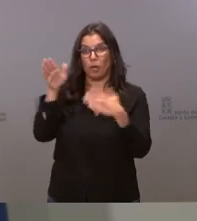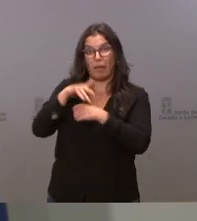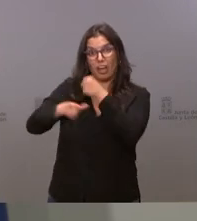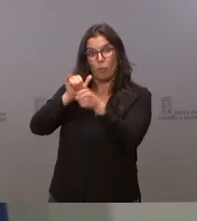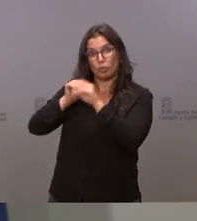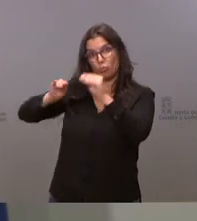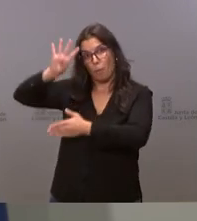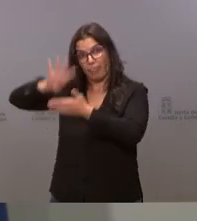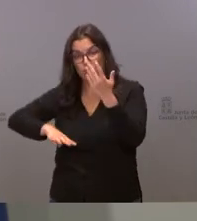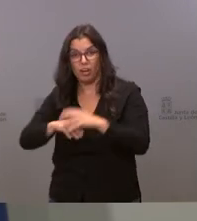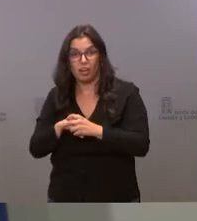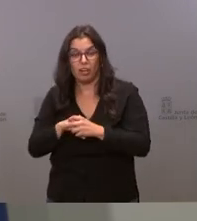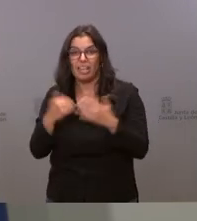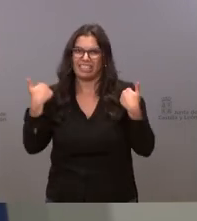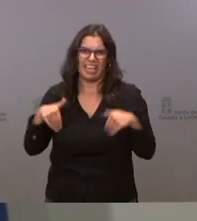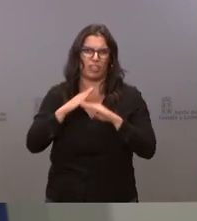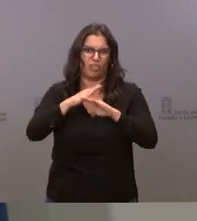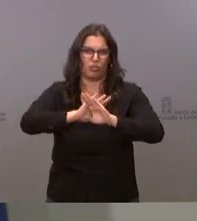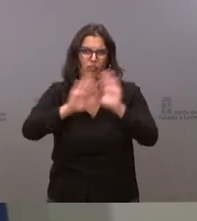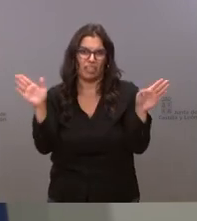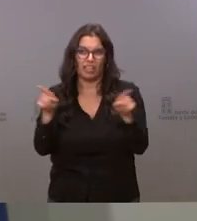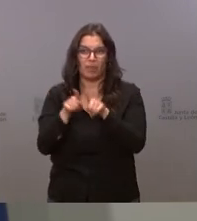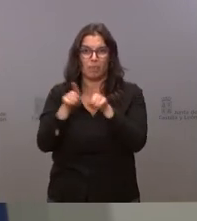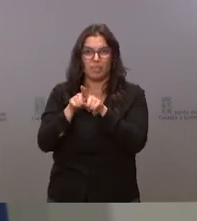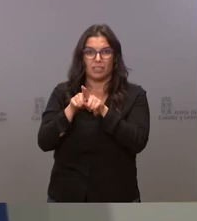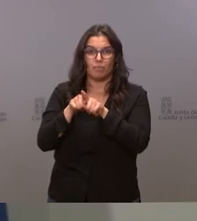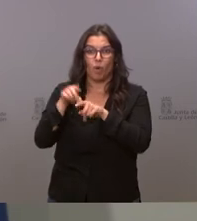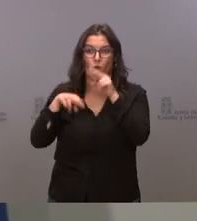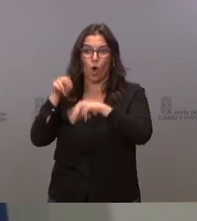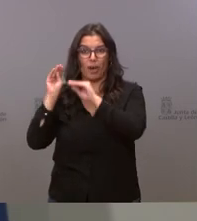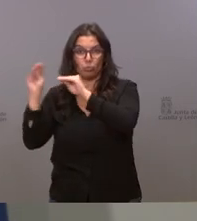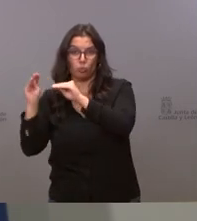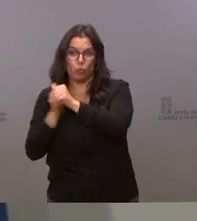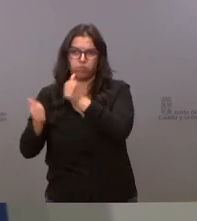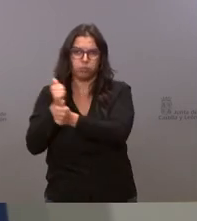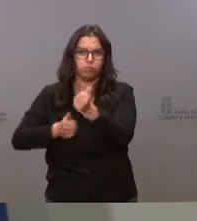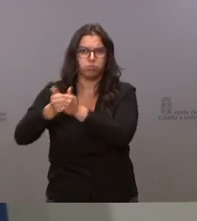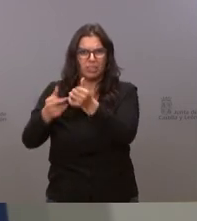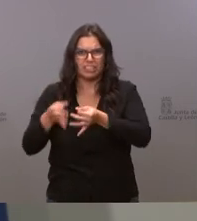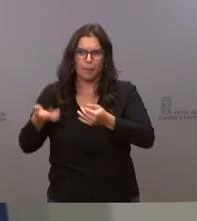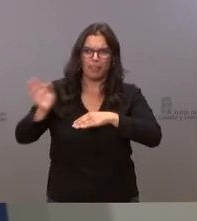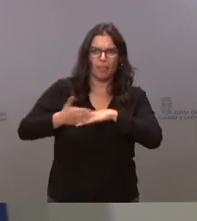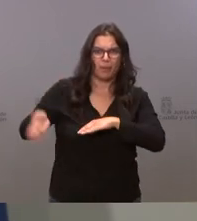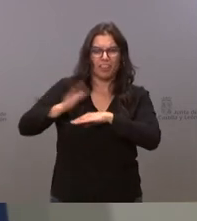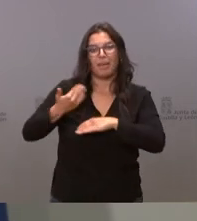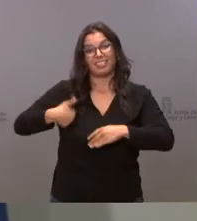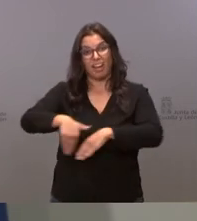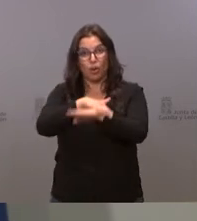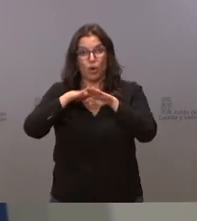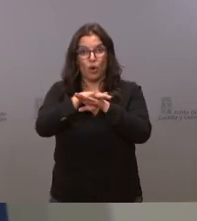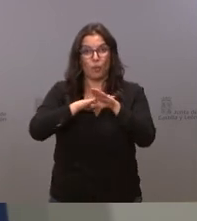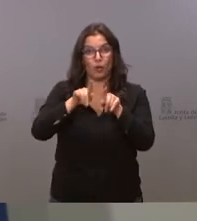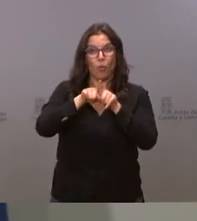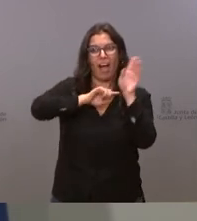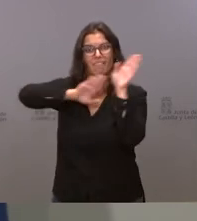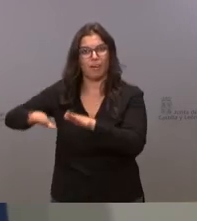que el corredor de unos sea más urgente que el corredor de otros ya está bien de que el gobierno intervenga a